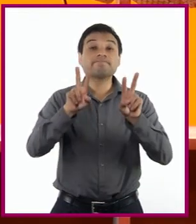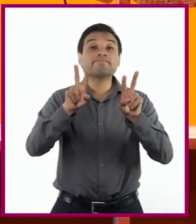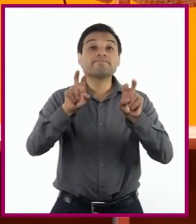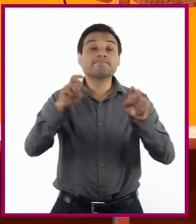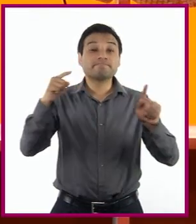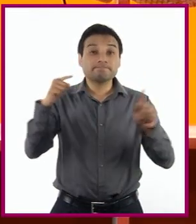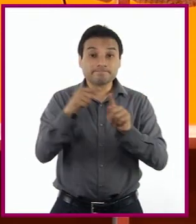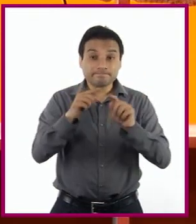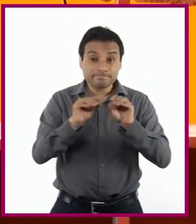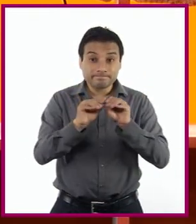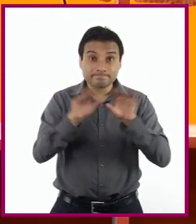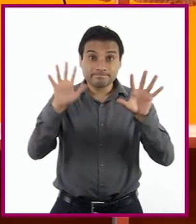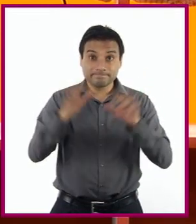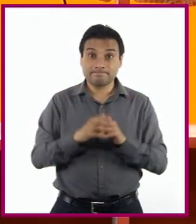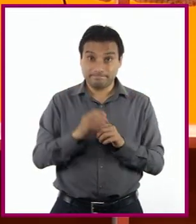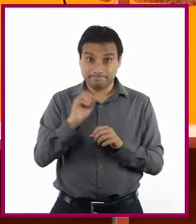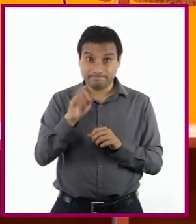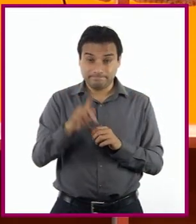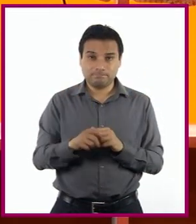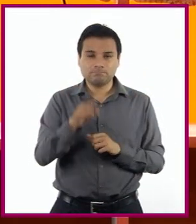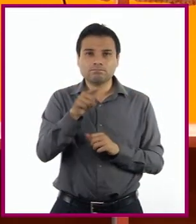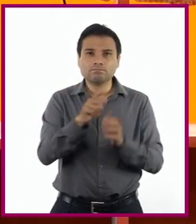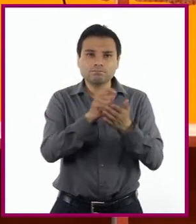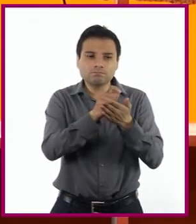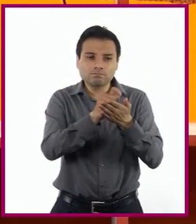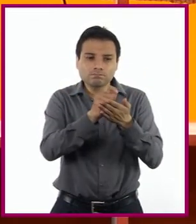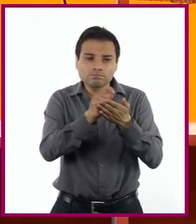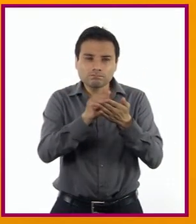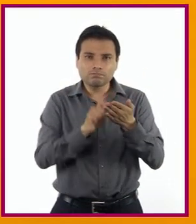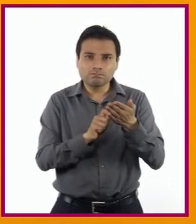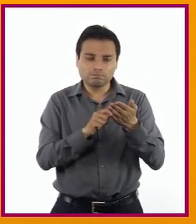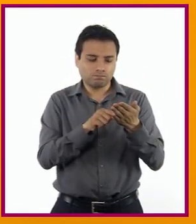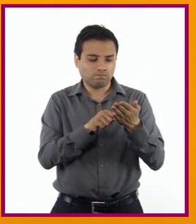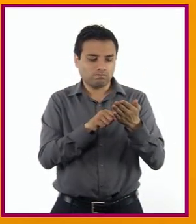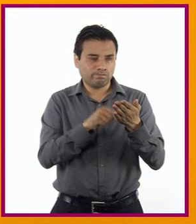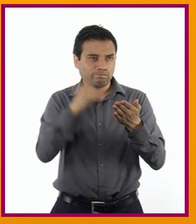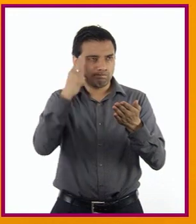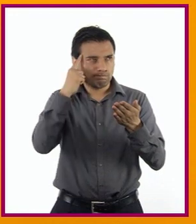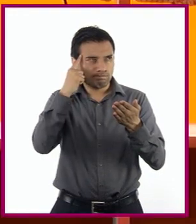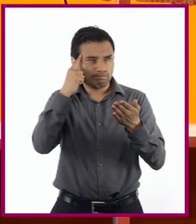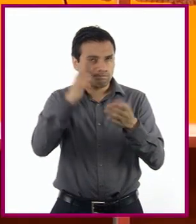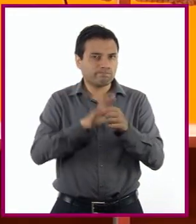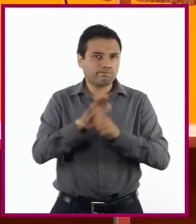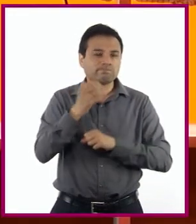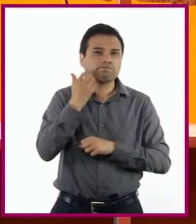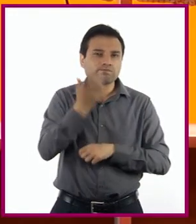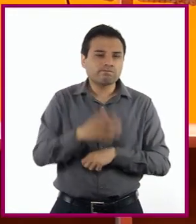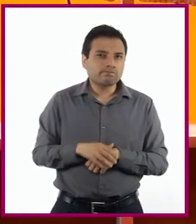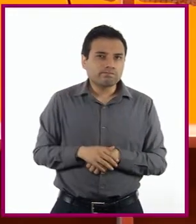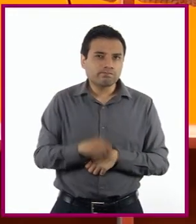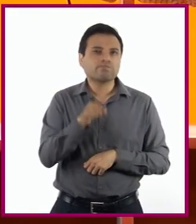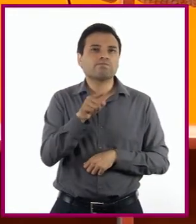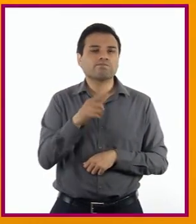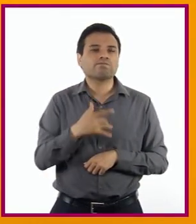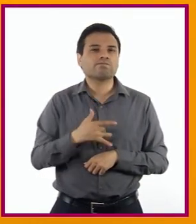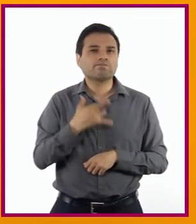Revisen las anotaciones De acuerdo a lo que observamos En los videos ¿Cómo se sienten ahora?